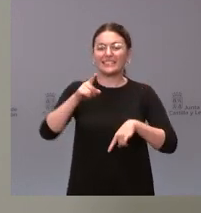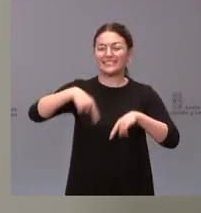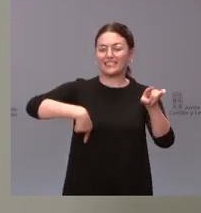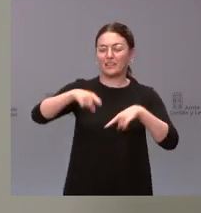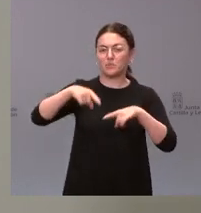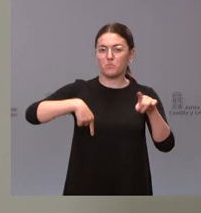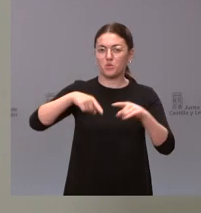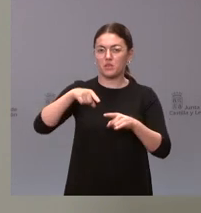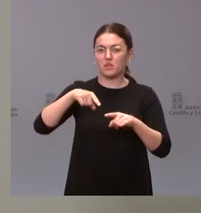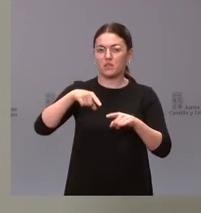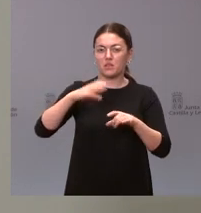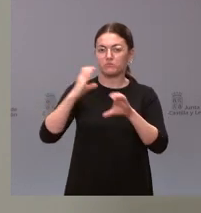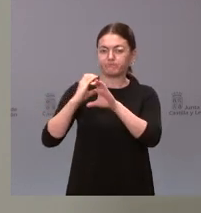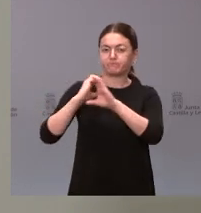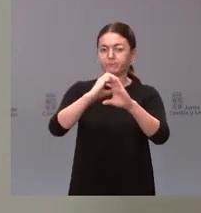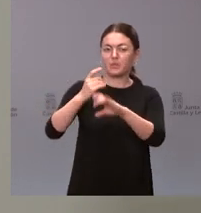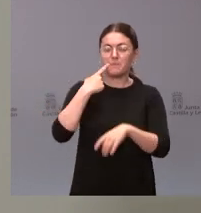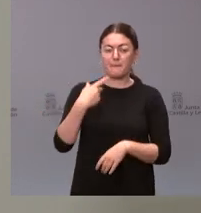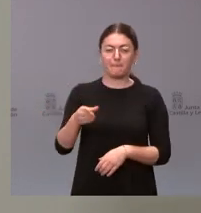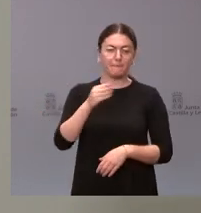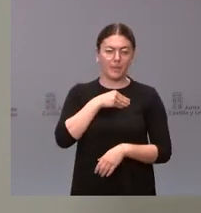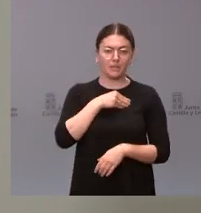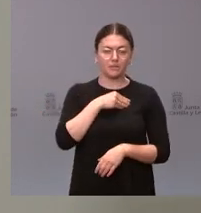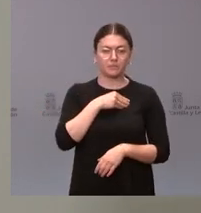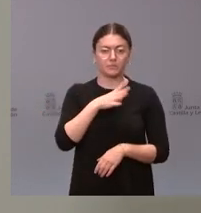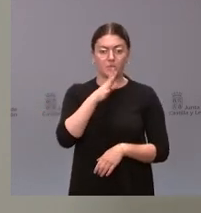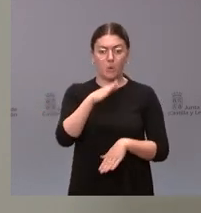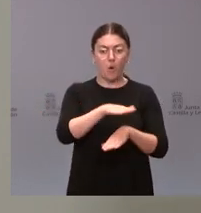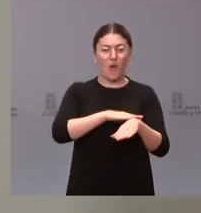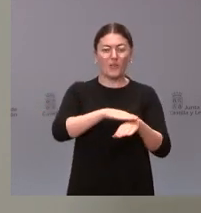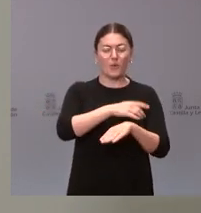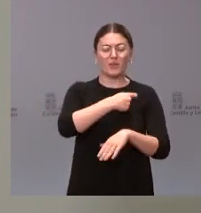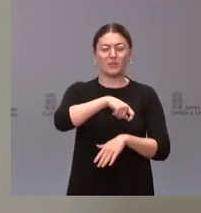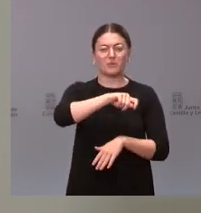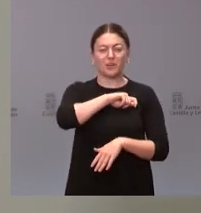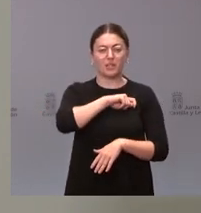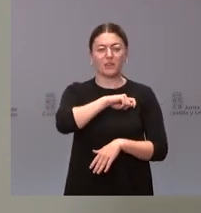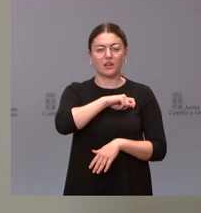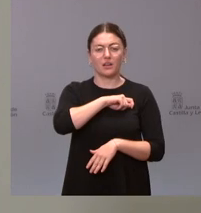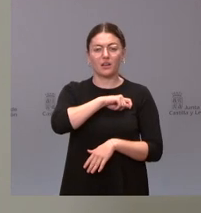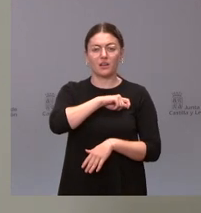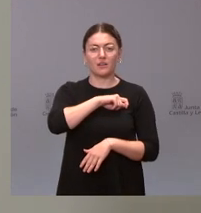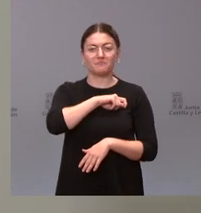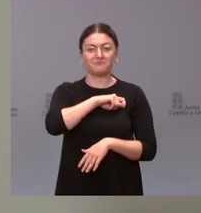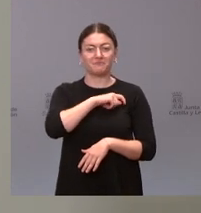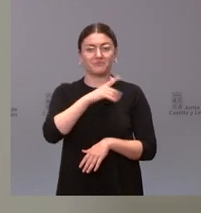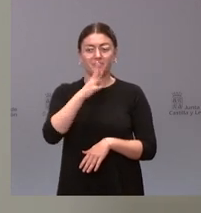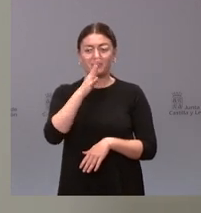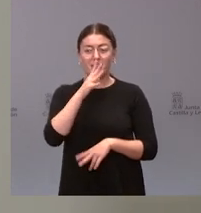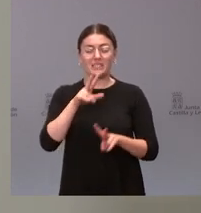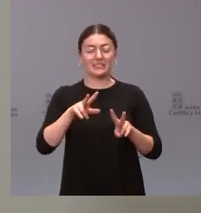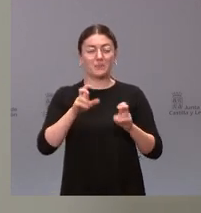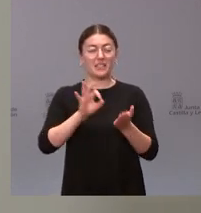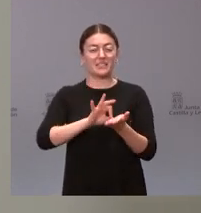transporte es una lástima constatar una vez más que el gobierno de España viene a reducir la prestación de